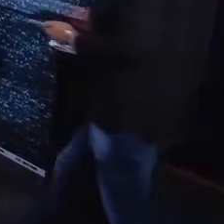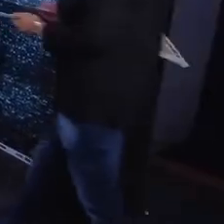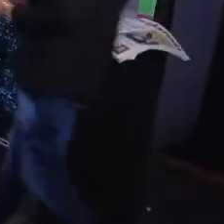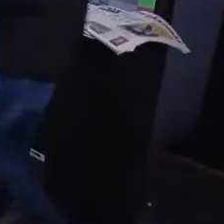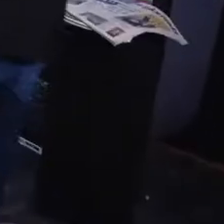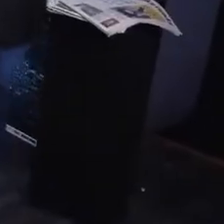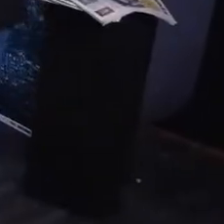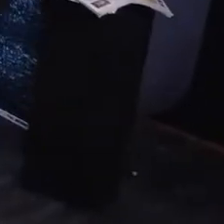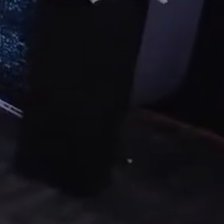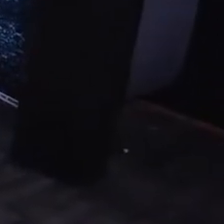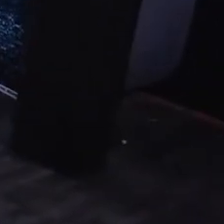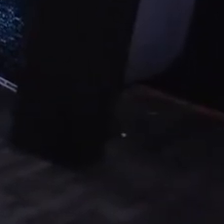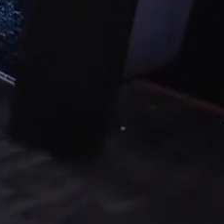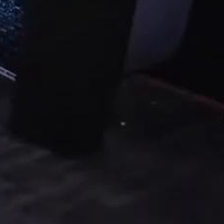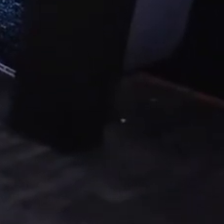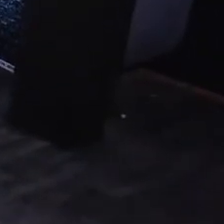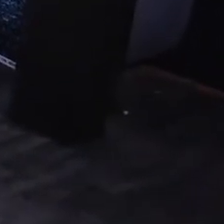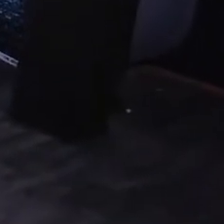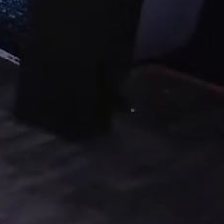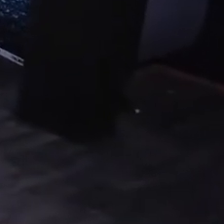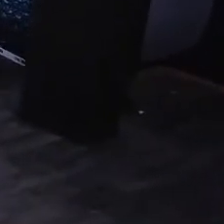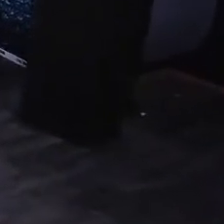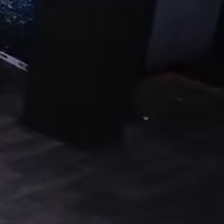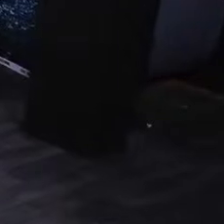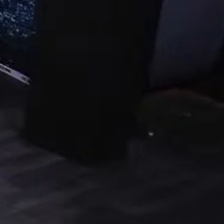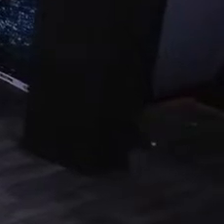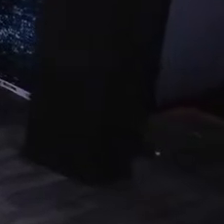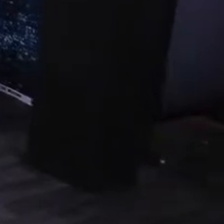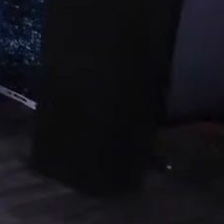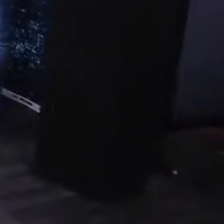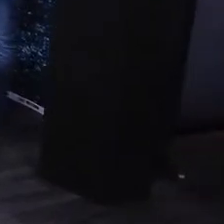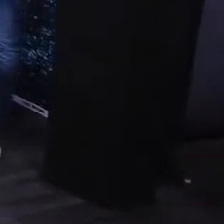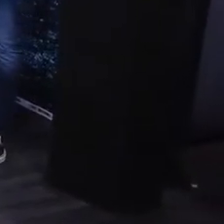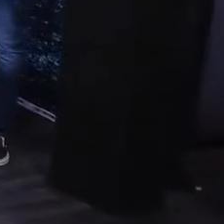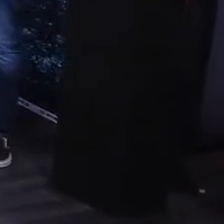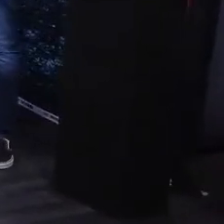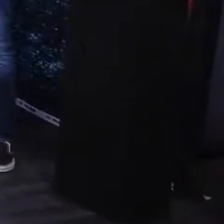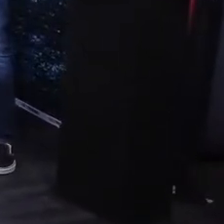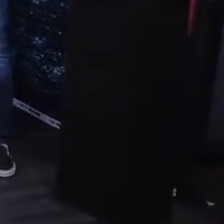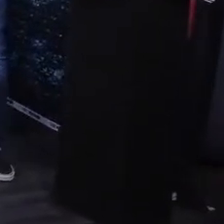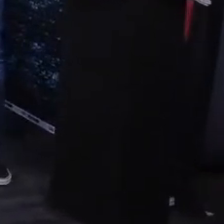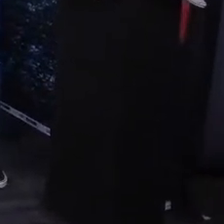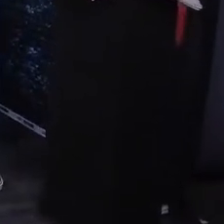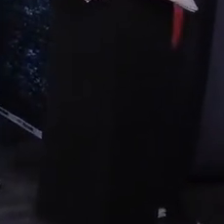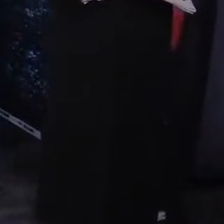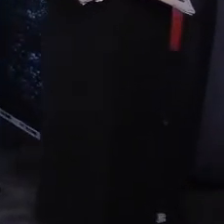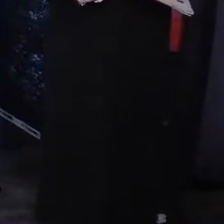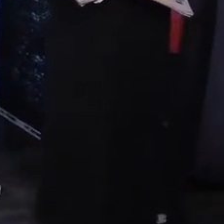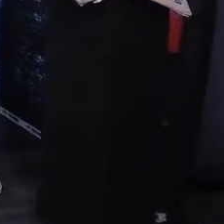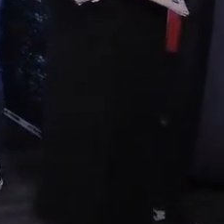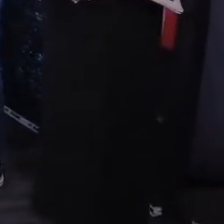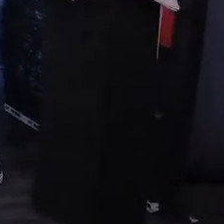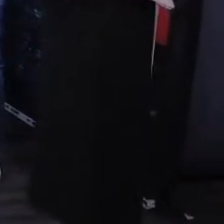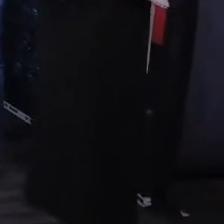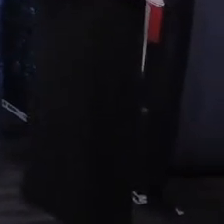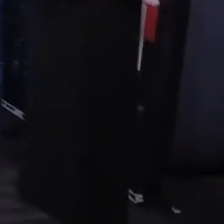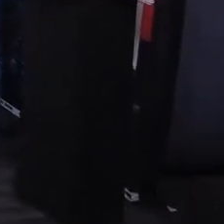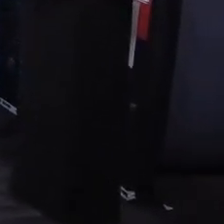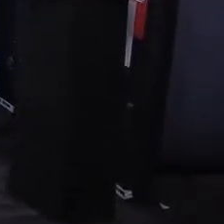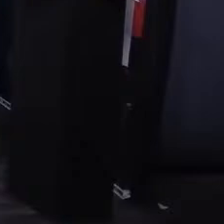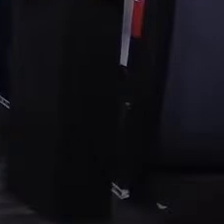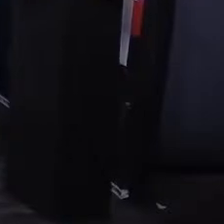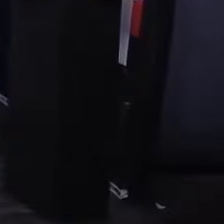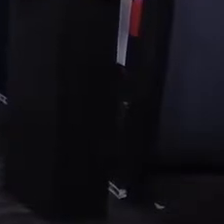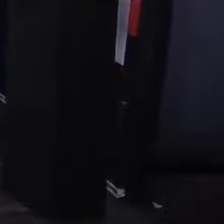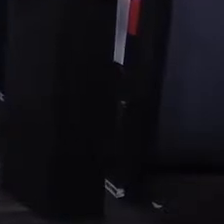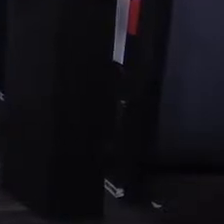Hoy en Aunque Usted no lo vea, vamos a empezar una serie sobre los mitos del neoliberalismo. Y vamos a empezar con uno bien importante y bien interesante, sobre